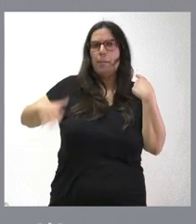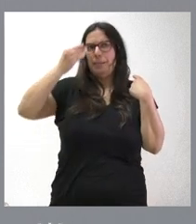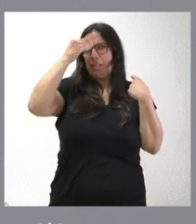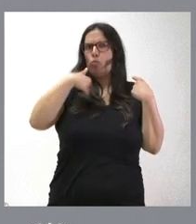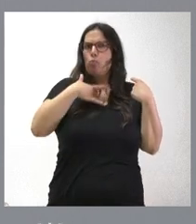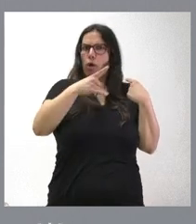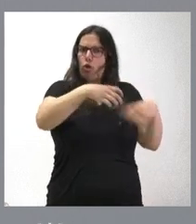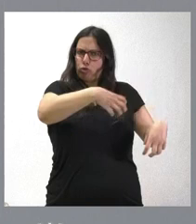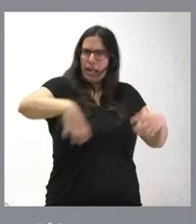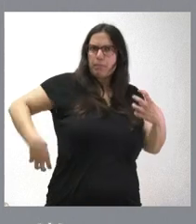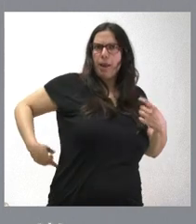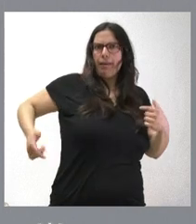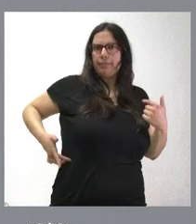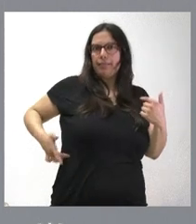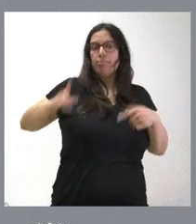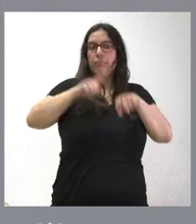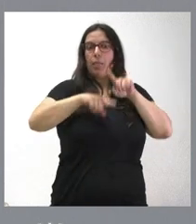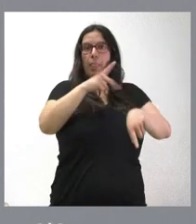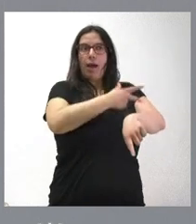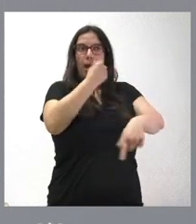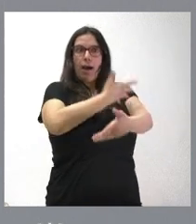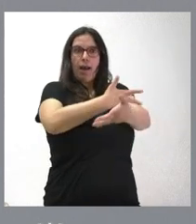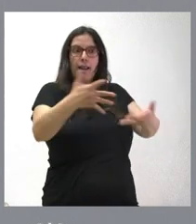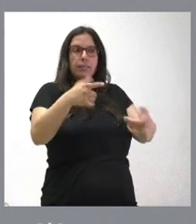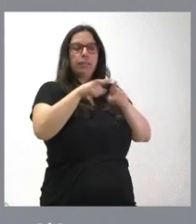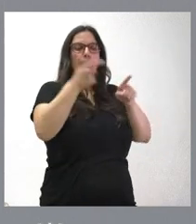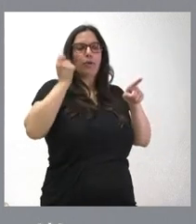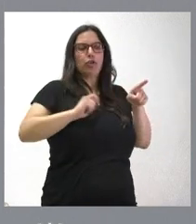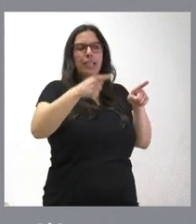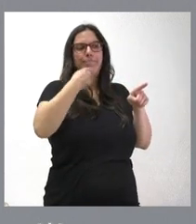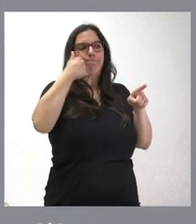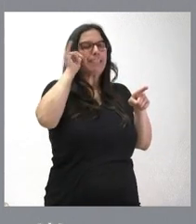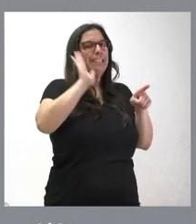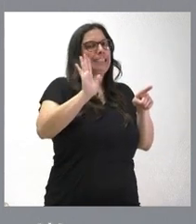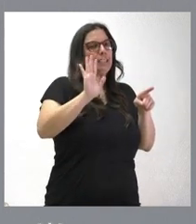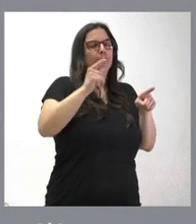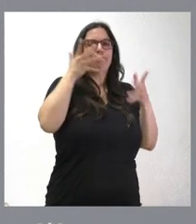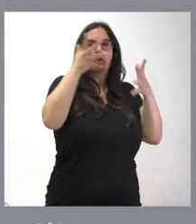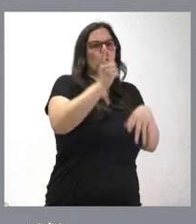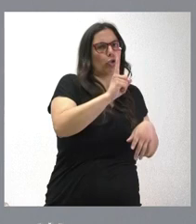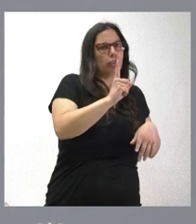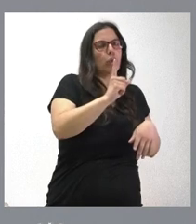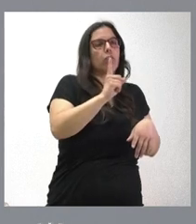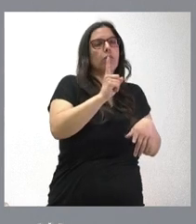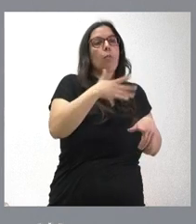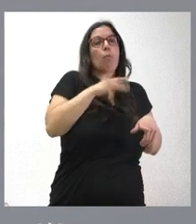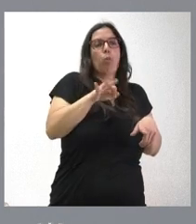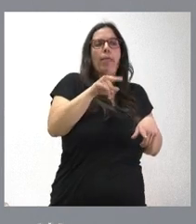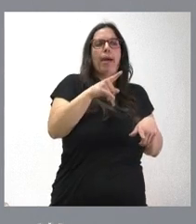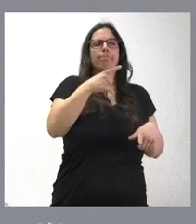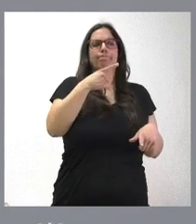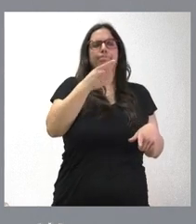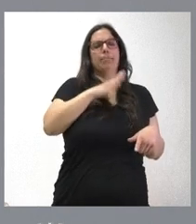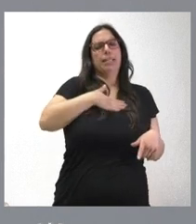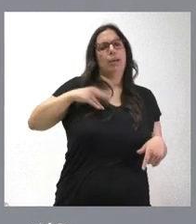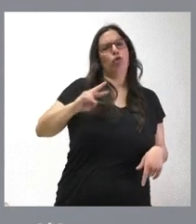riñón y en función de los análisis verse por parte del profesional es un elemento de riesgo que desaconseja ese trasplante pues puede tener esa opción